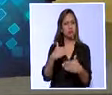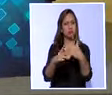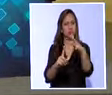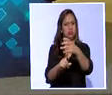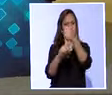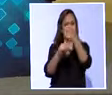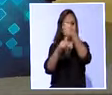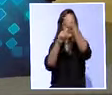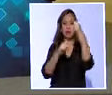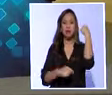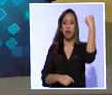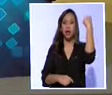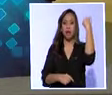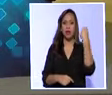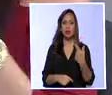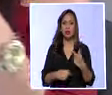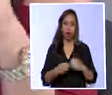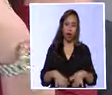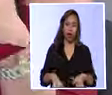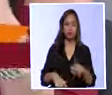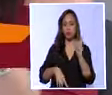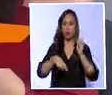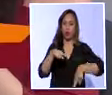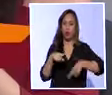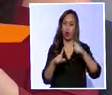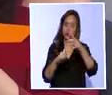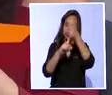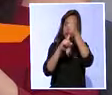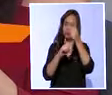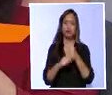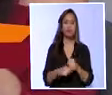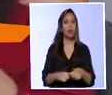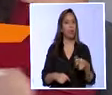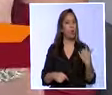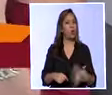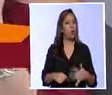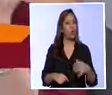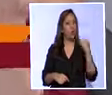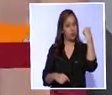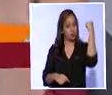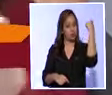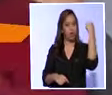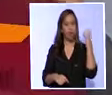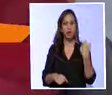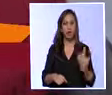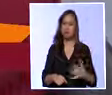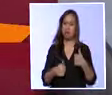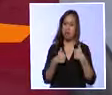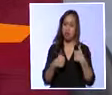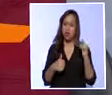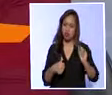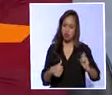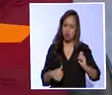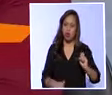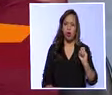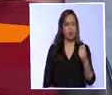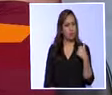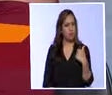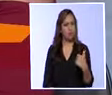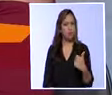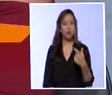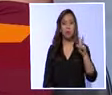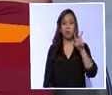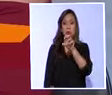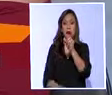alcanzados que no se pueden perder. ...que sin duda vino a reivindicar derechos laborales. Somos estudios conscientes, hace